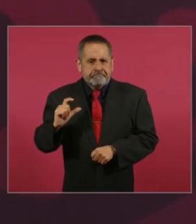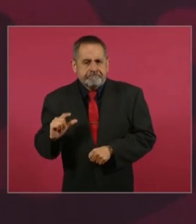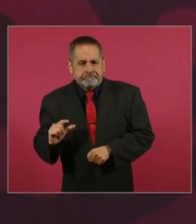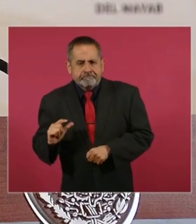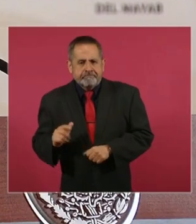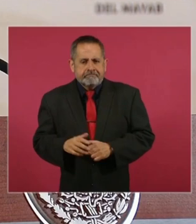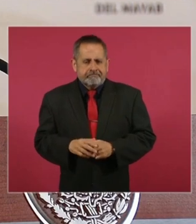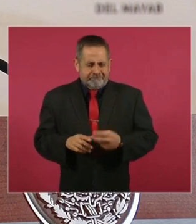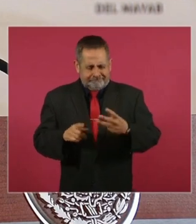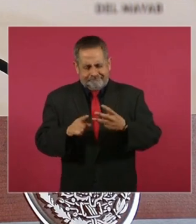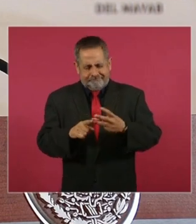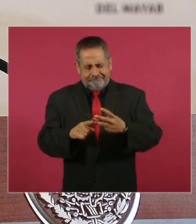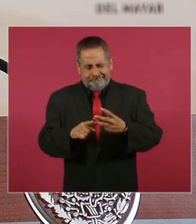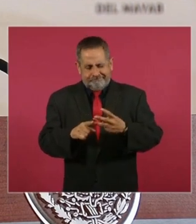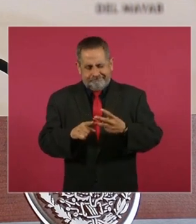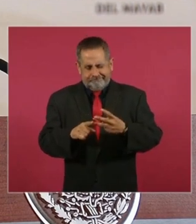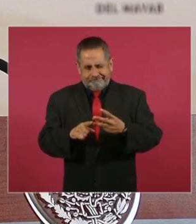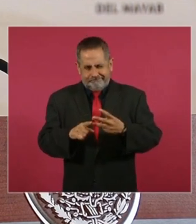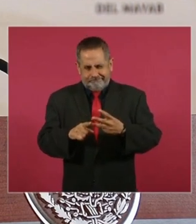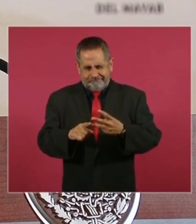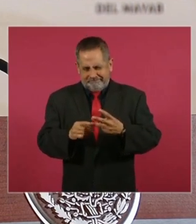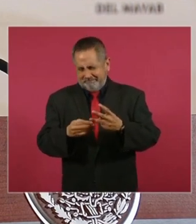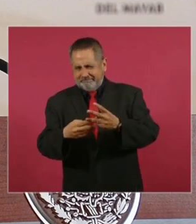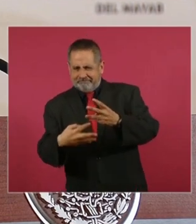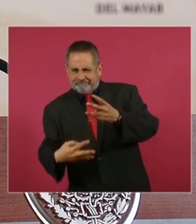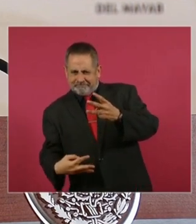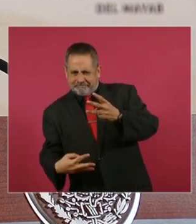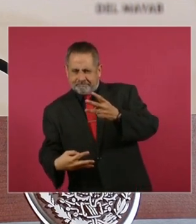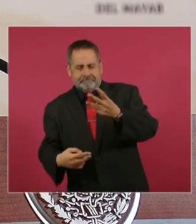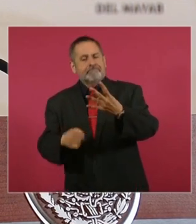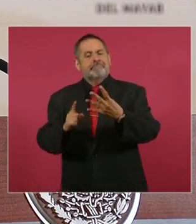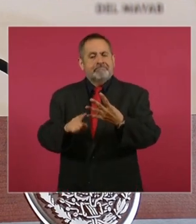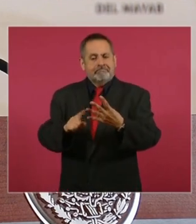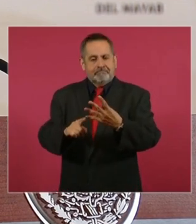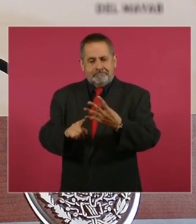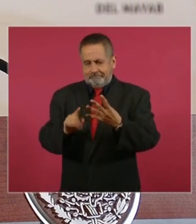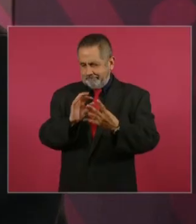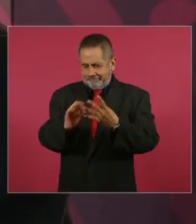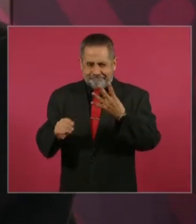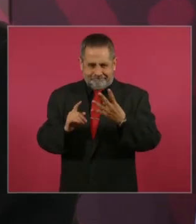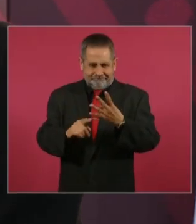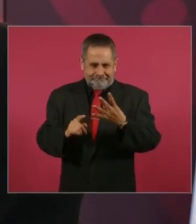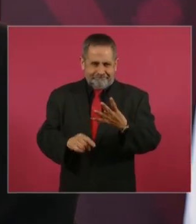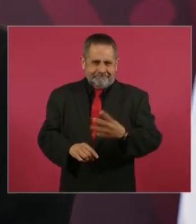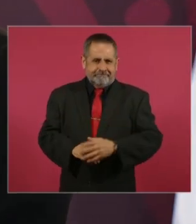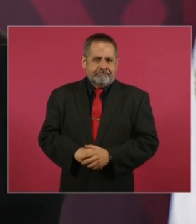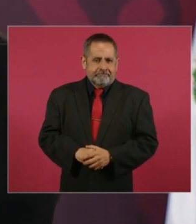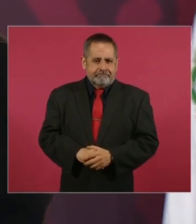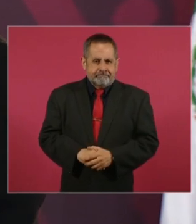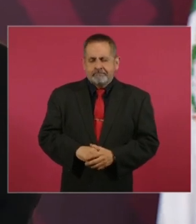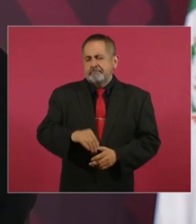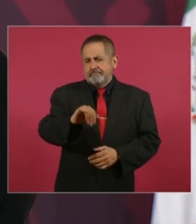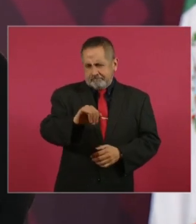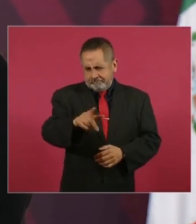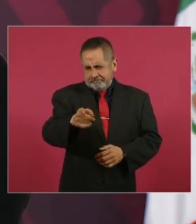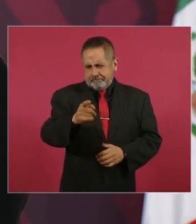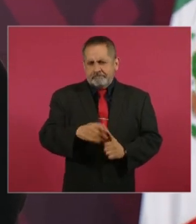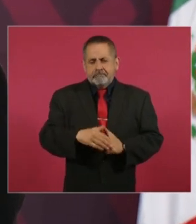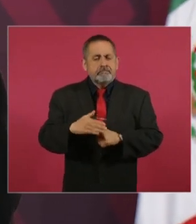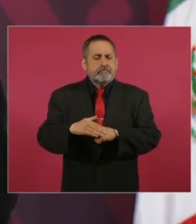Dije tres, pero tengo muchas más, pero la cuarta ya. ¿Los trenes? Sí, porque